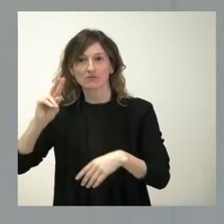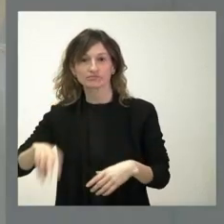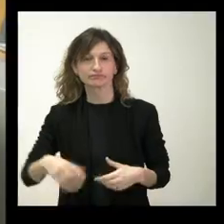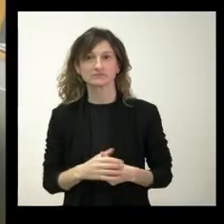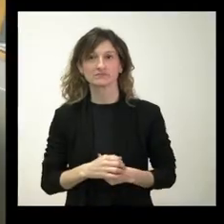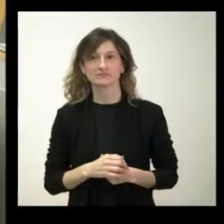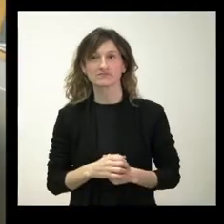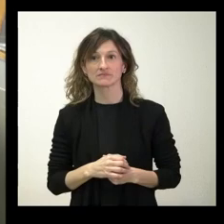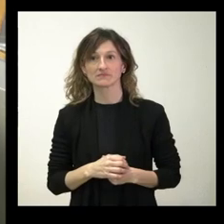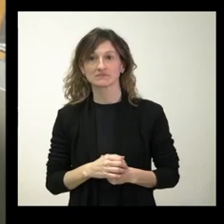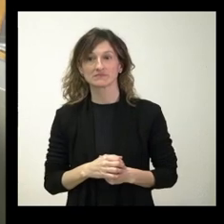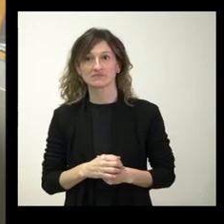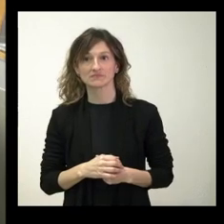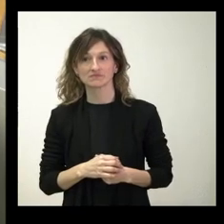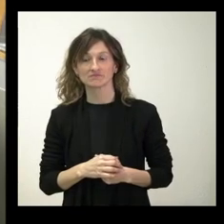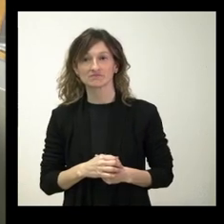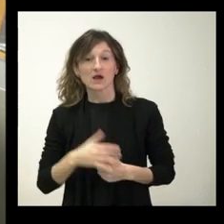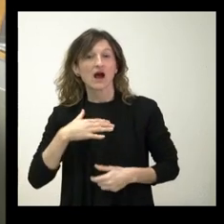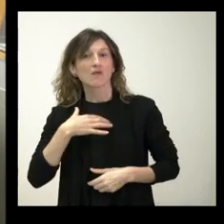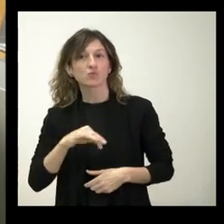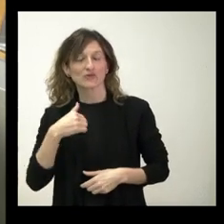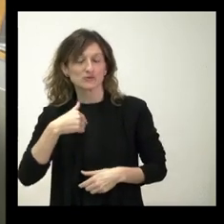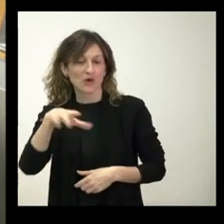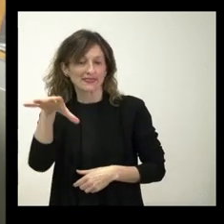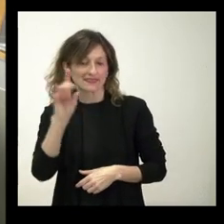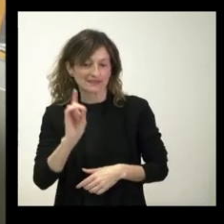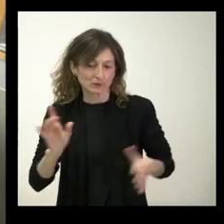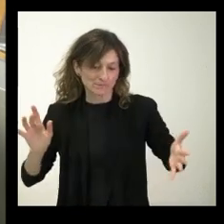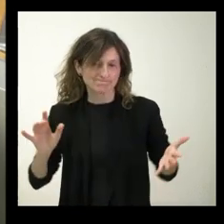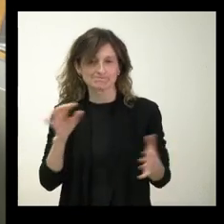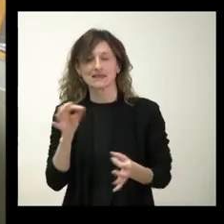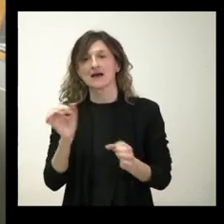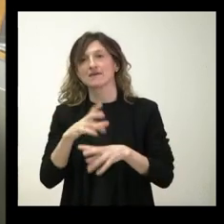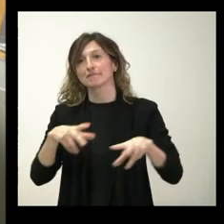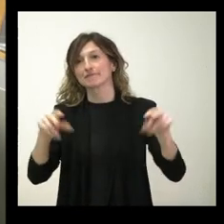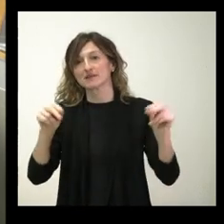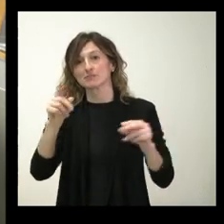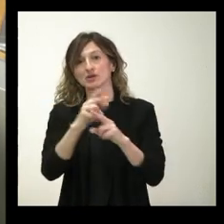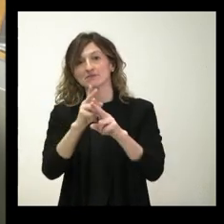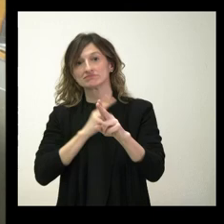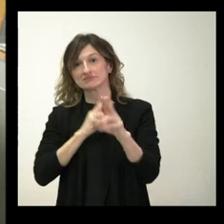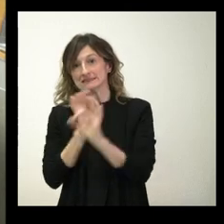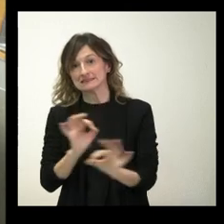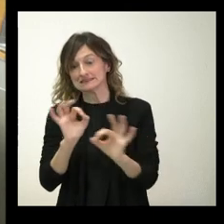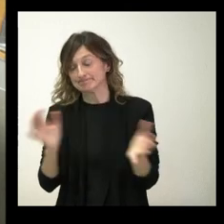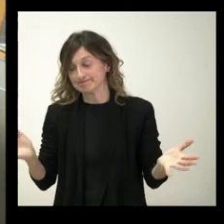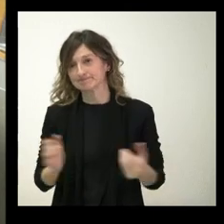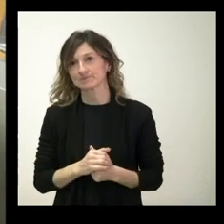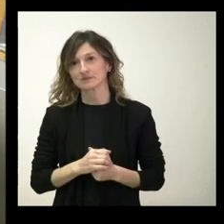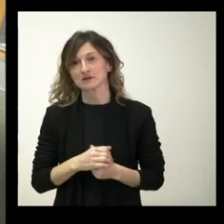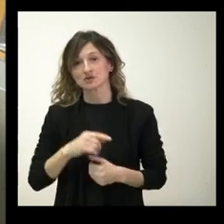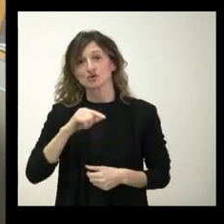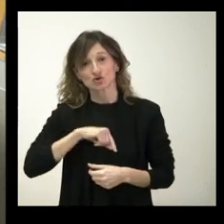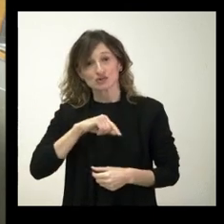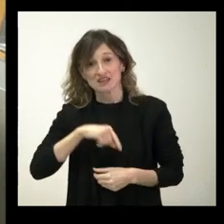Bueno, la que no lo ha entendido soy yo. Vamos a dejarlo estar porque usted no me lo va a contestar. Yo soy consciente de que